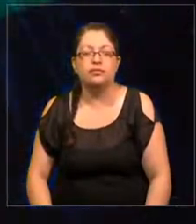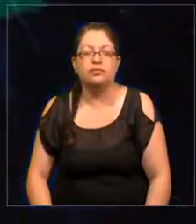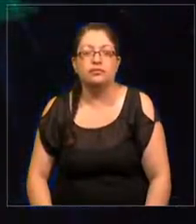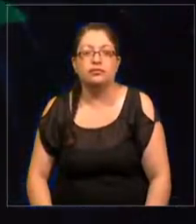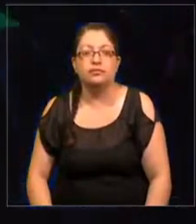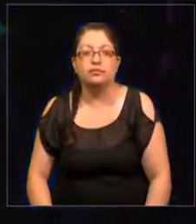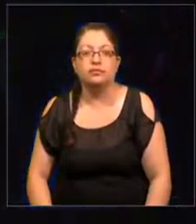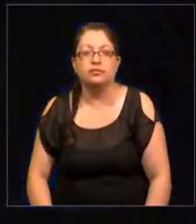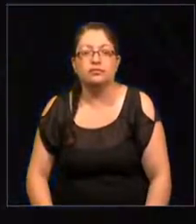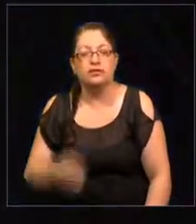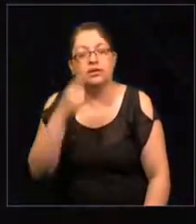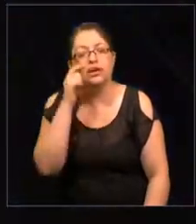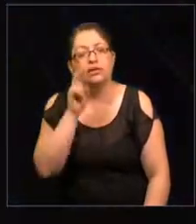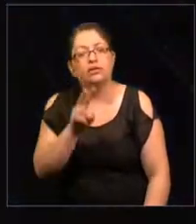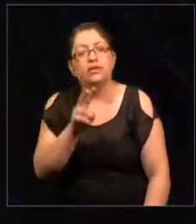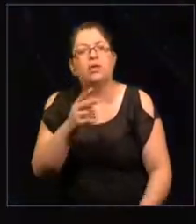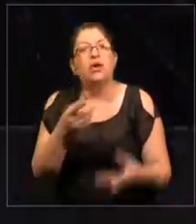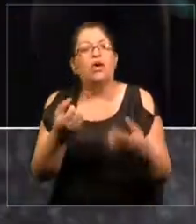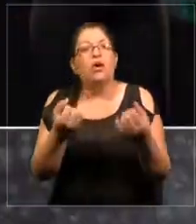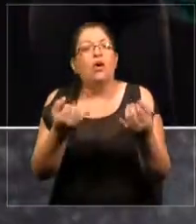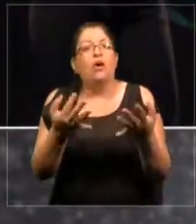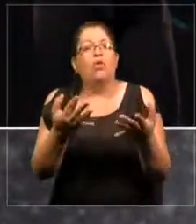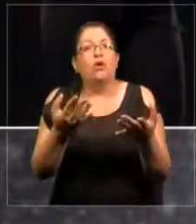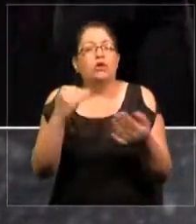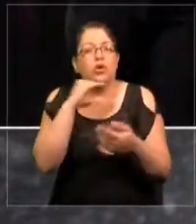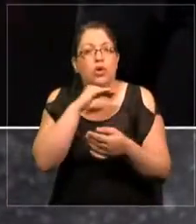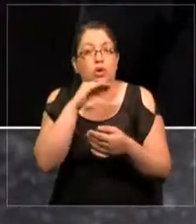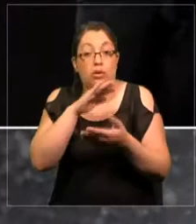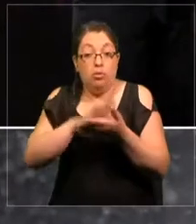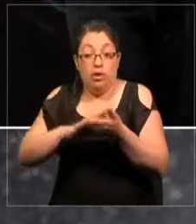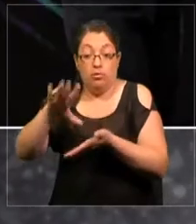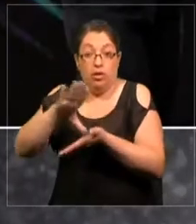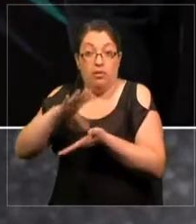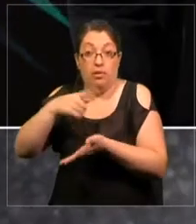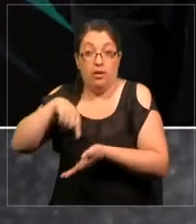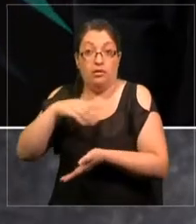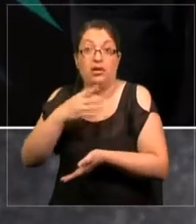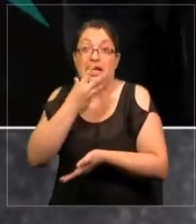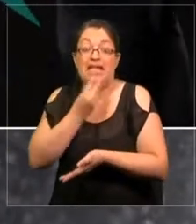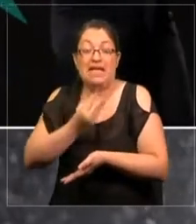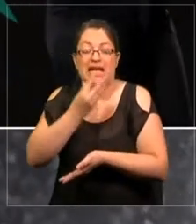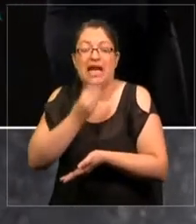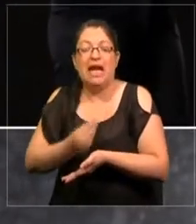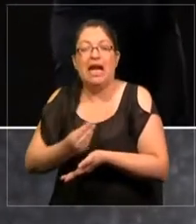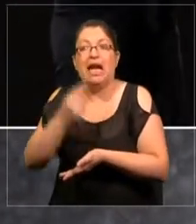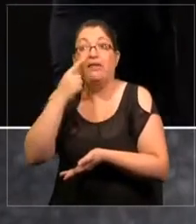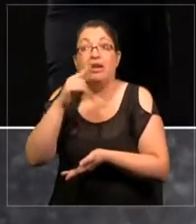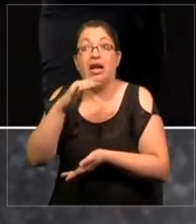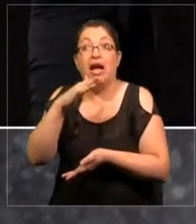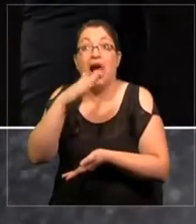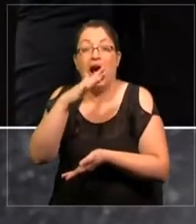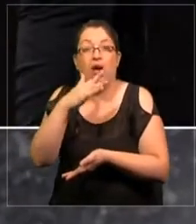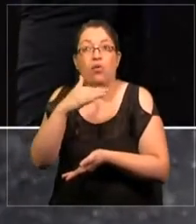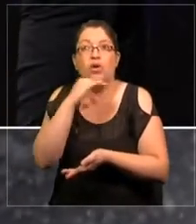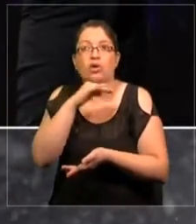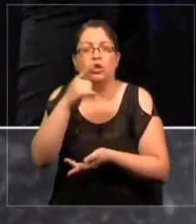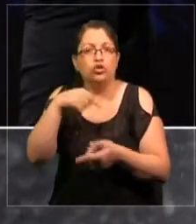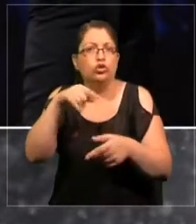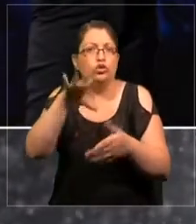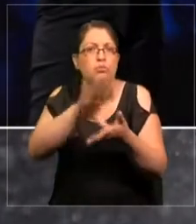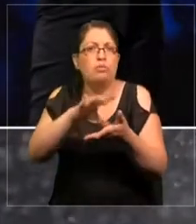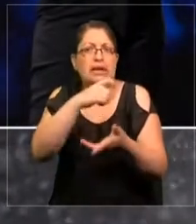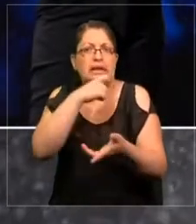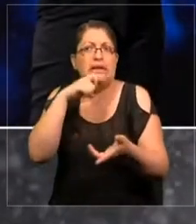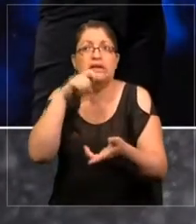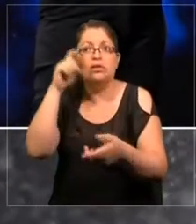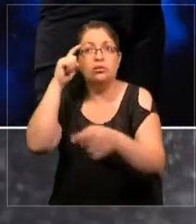Si vemos el consumo hídrico en Israel, pueden ver que somos un país desértico, y si